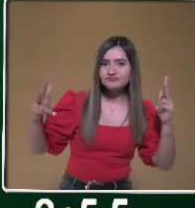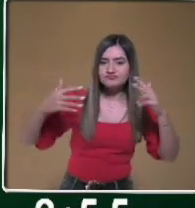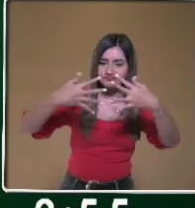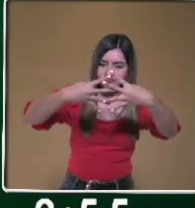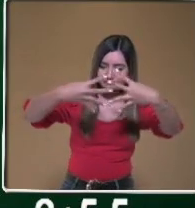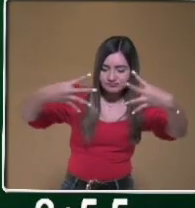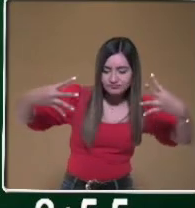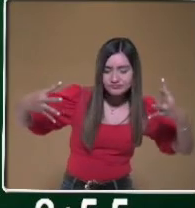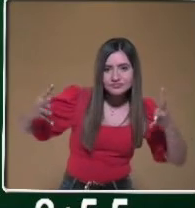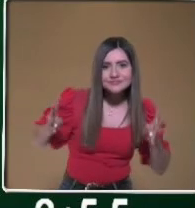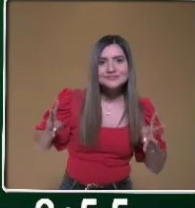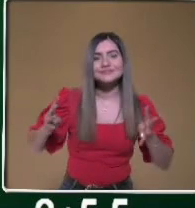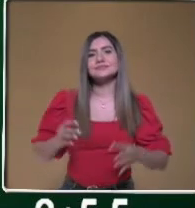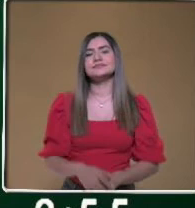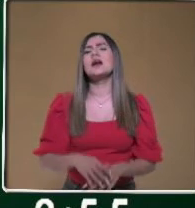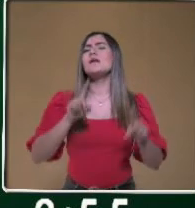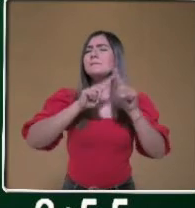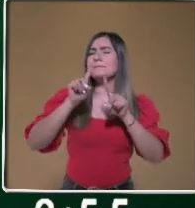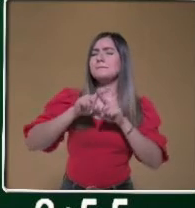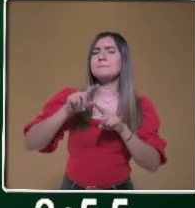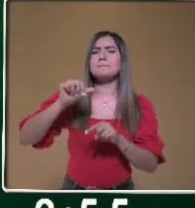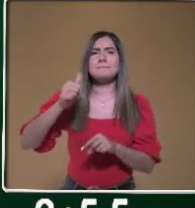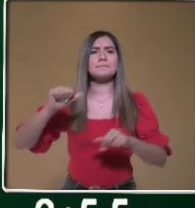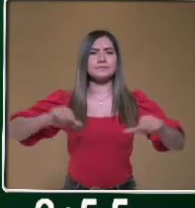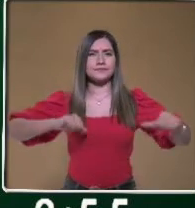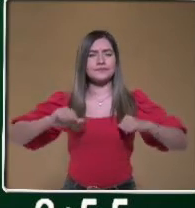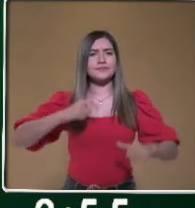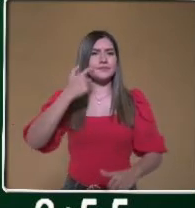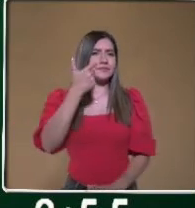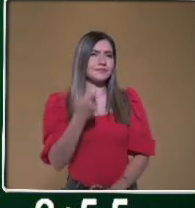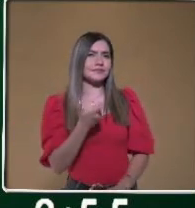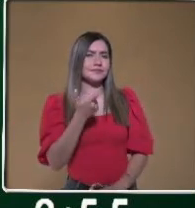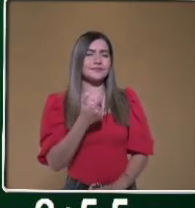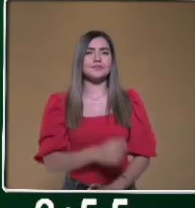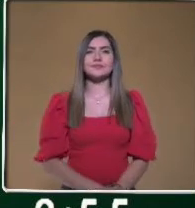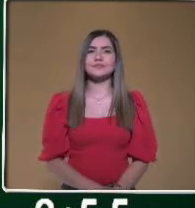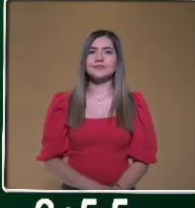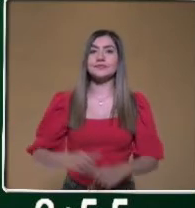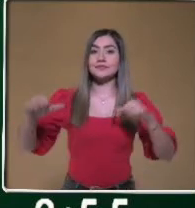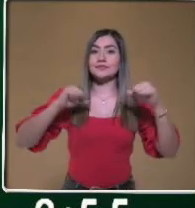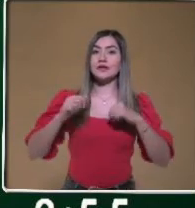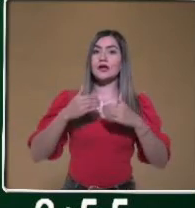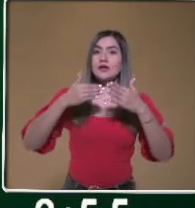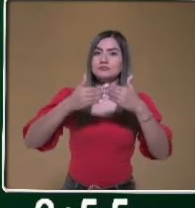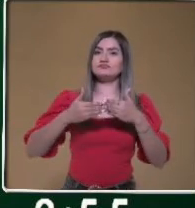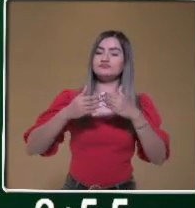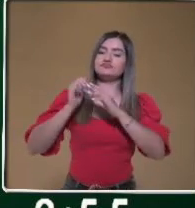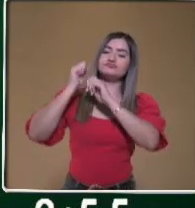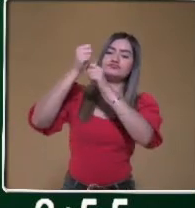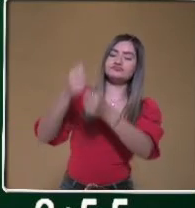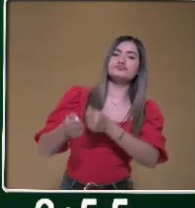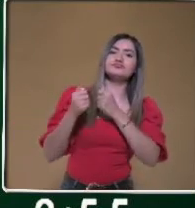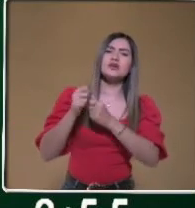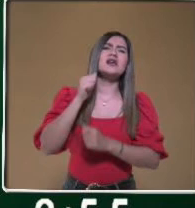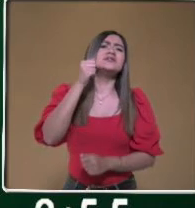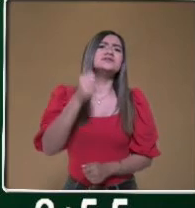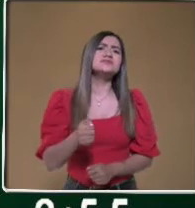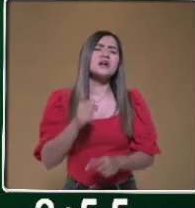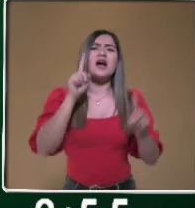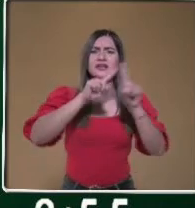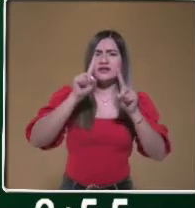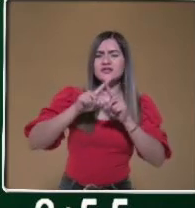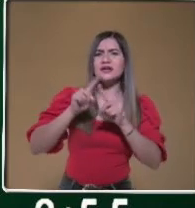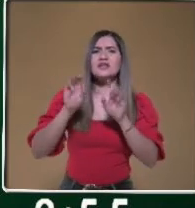Otra de las actividades económicas que se tiene son las actividades pesqueras. Esta se refiere a un conjunto de